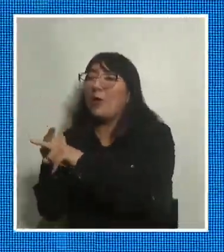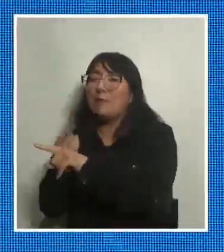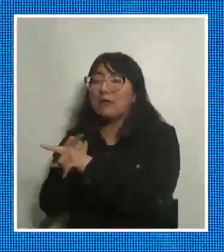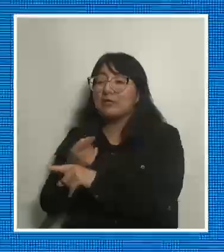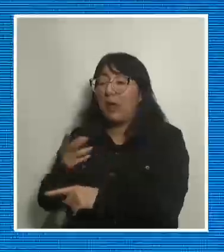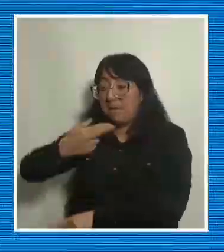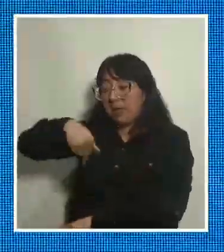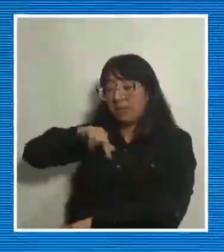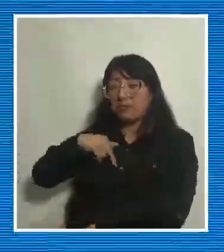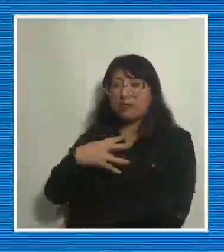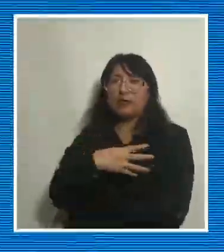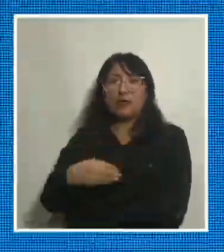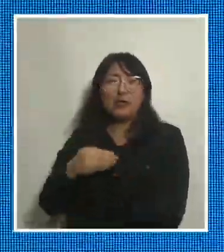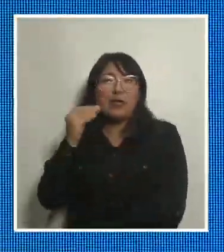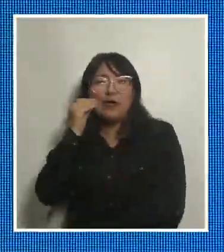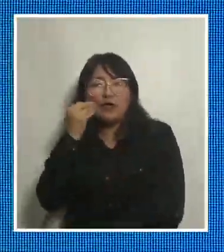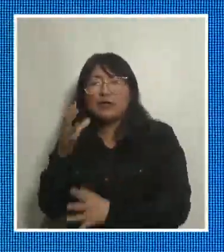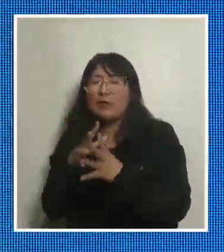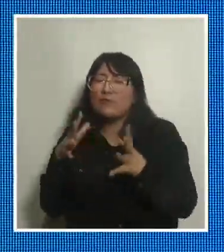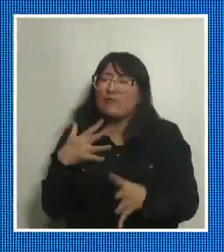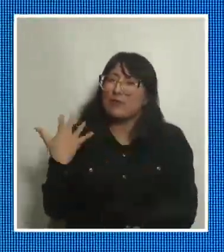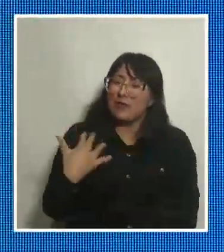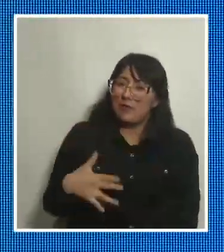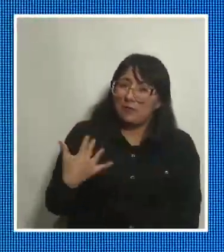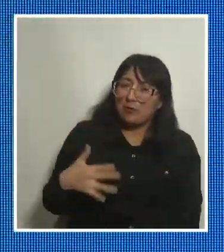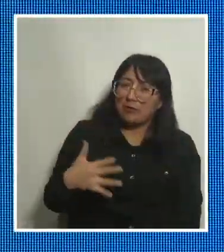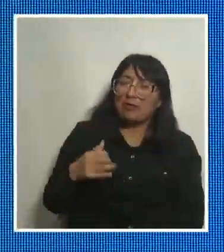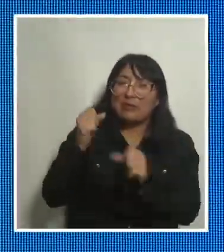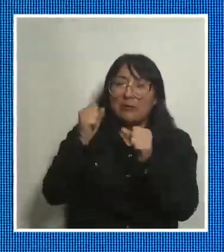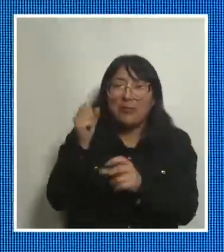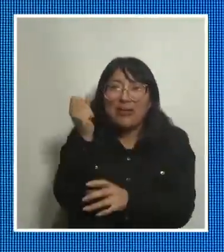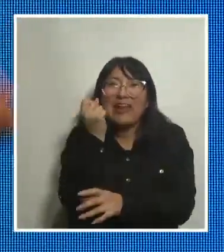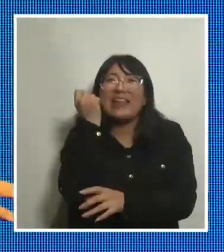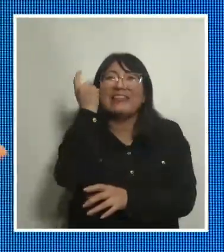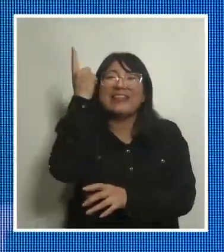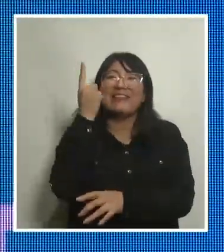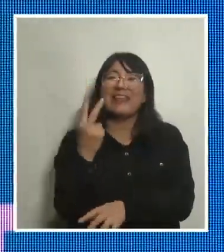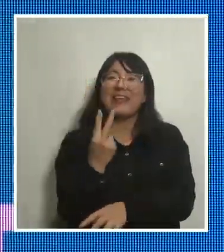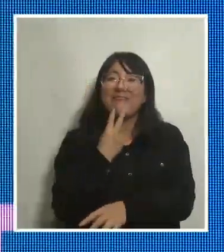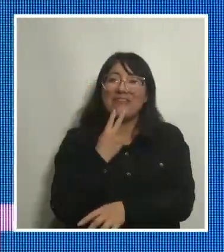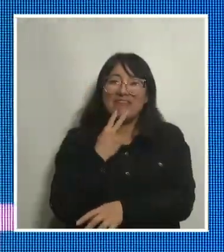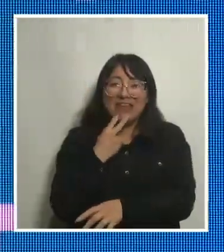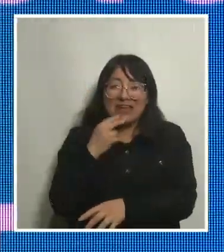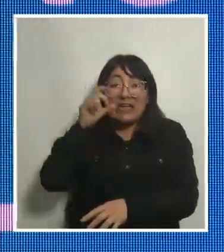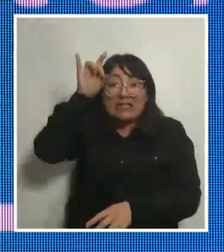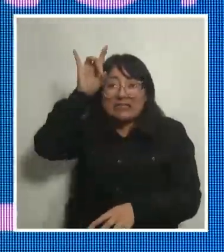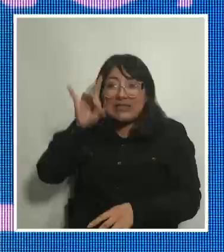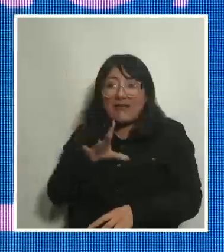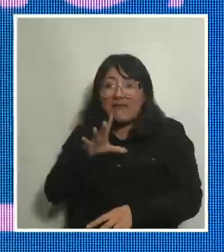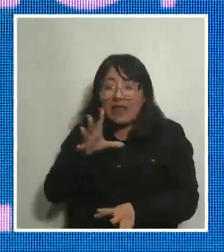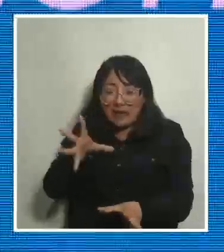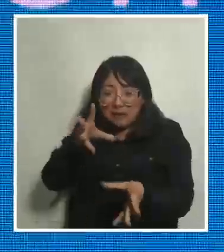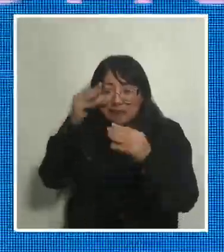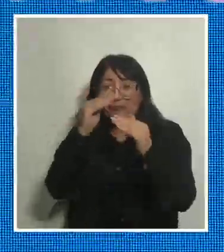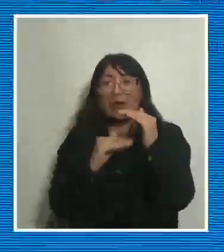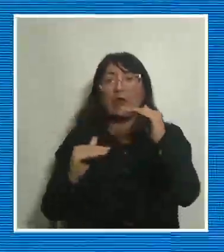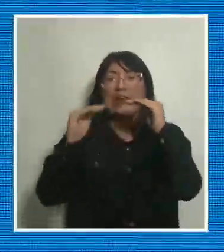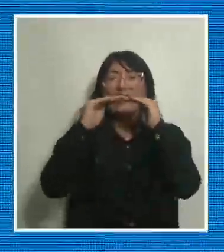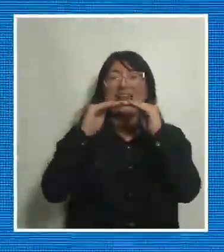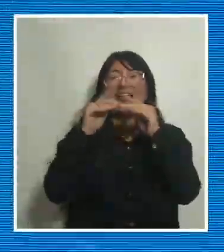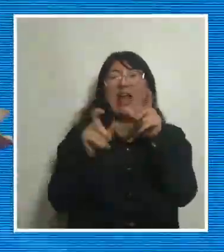nuestros hijos, para nuestros nietos es fundamental que podamos vivir en ciudades amigables, con equidad social,